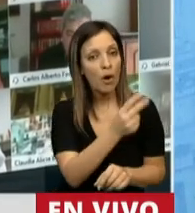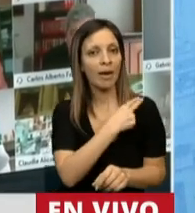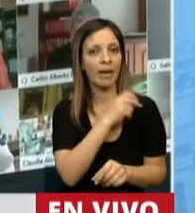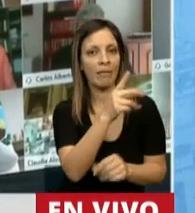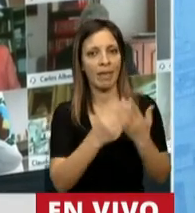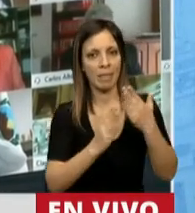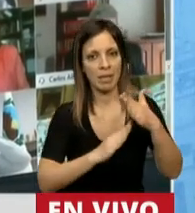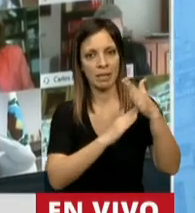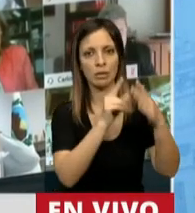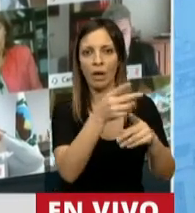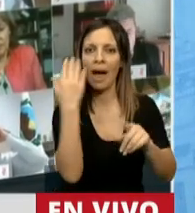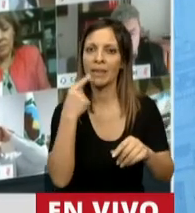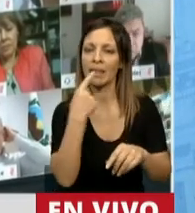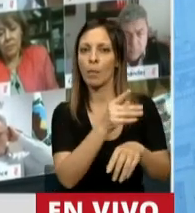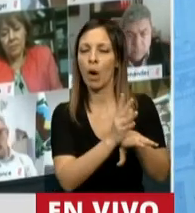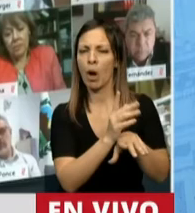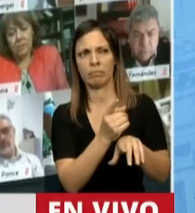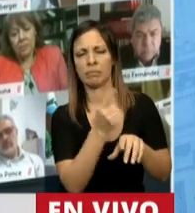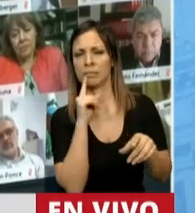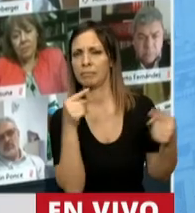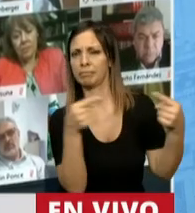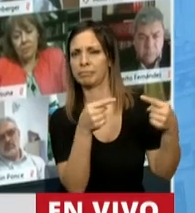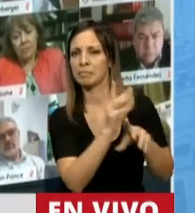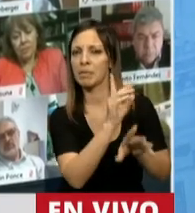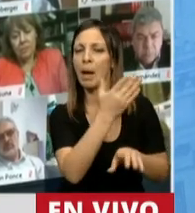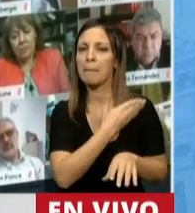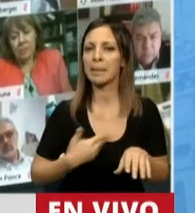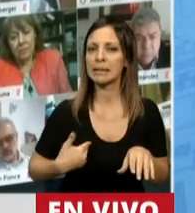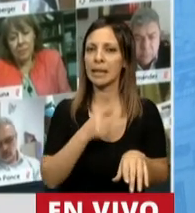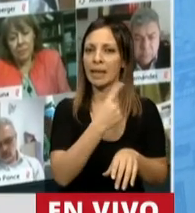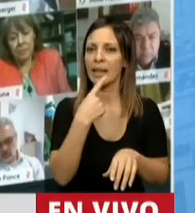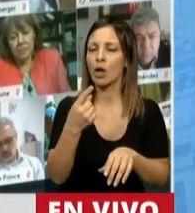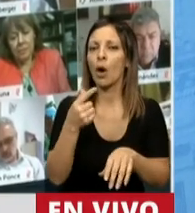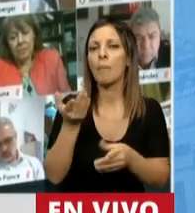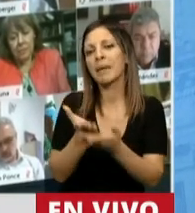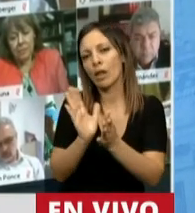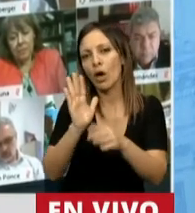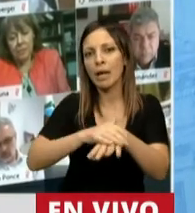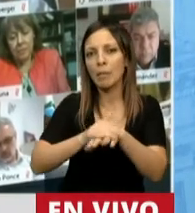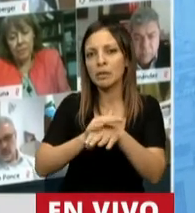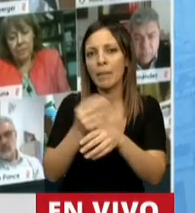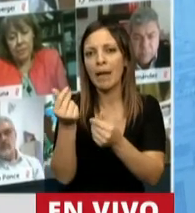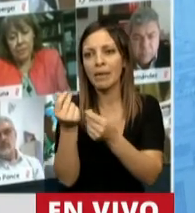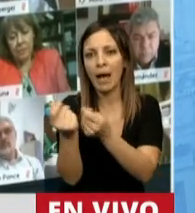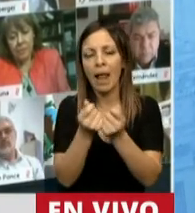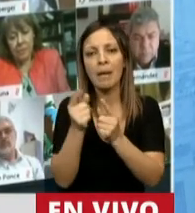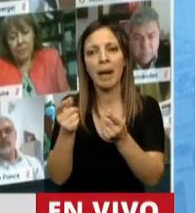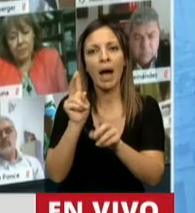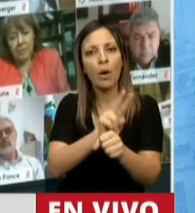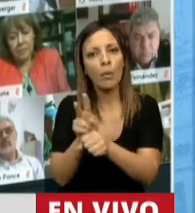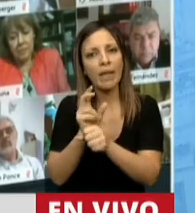contradijo al Presidente de la Nación que pidió responsabilidad fiscal para cuidar la salud de todos los argentinos,